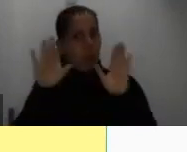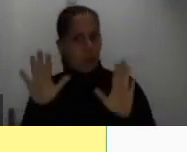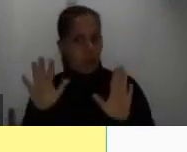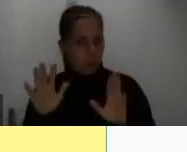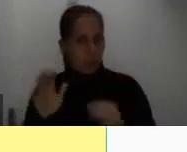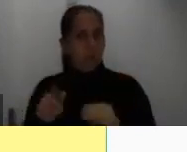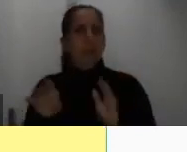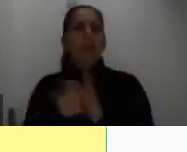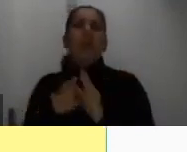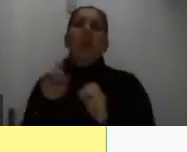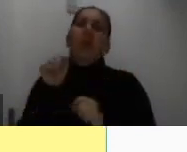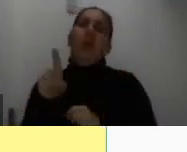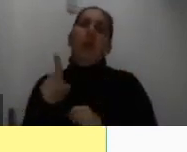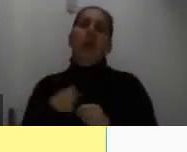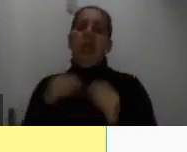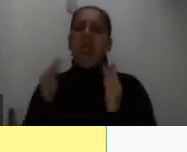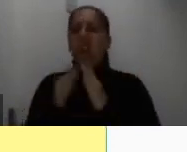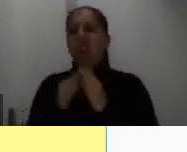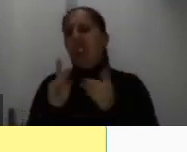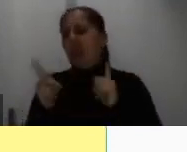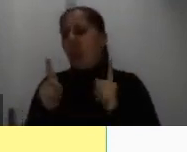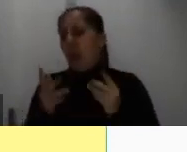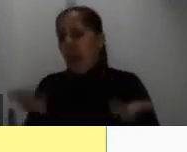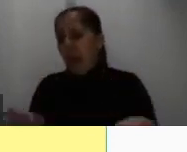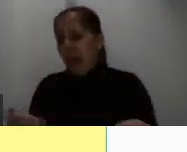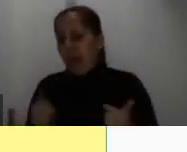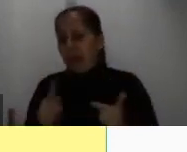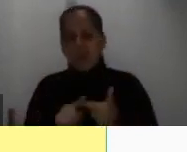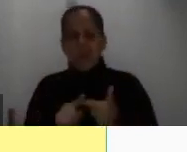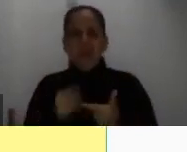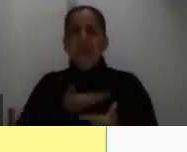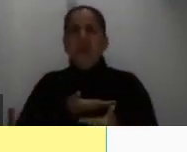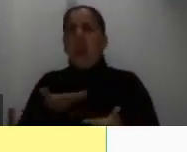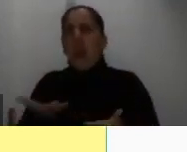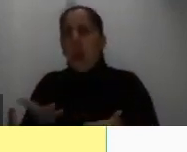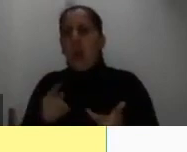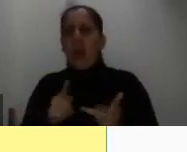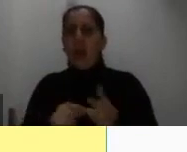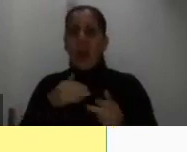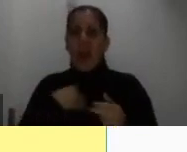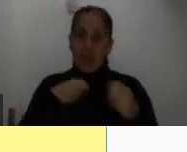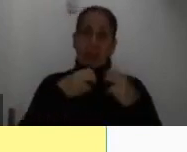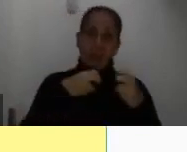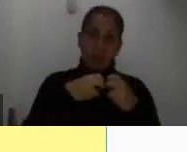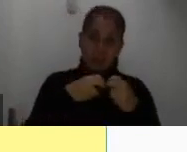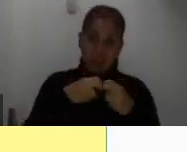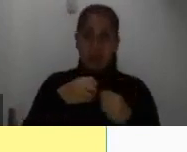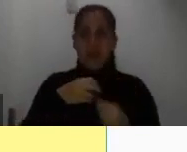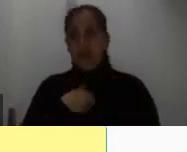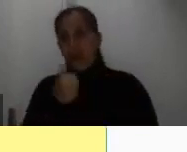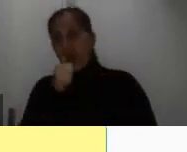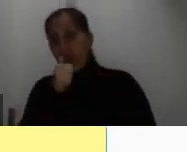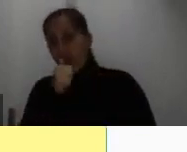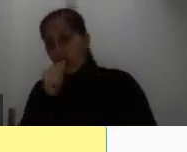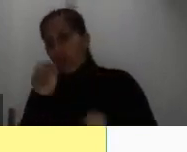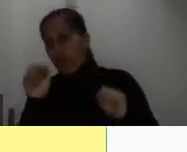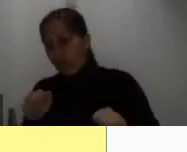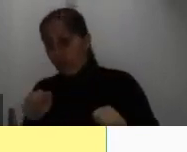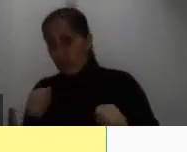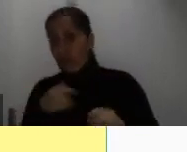va a preguntar el tipo de vivienda que tenemos, la condición, si tenemos electricidad, agua, si tenemos